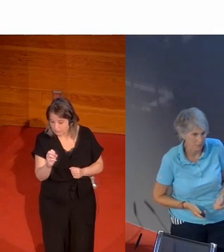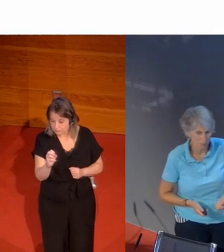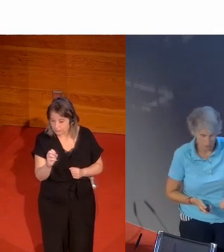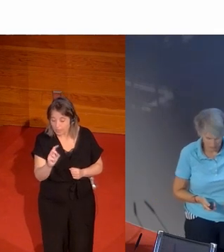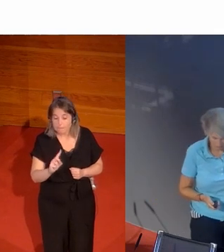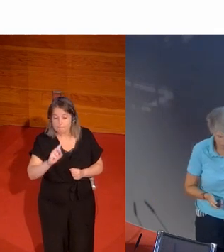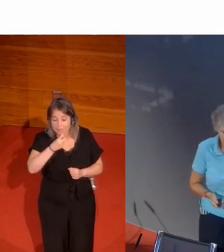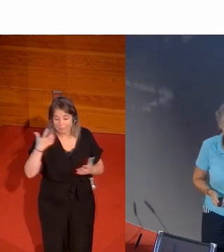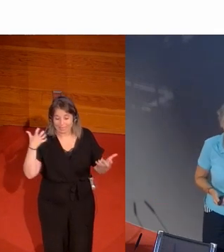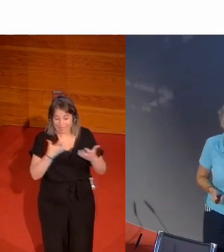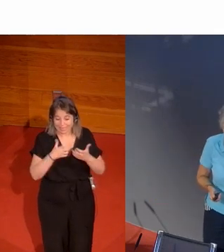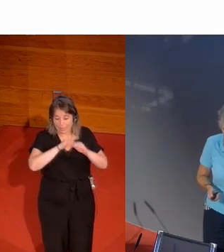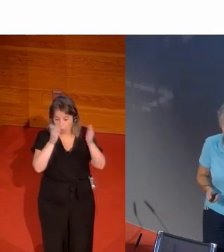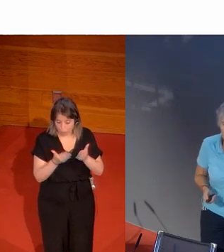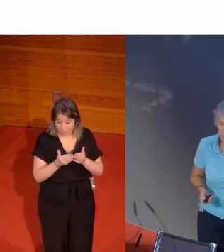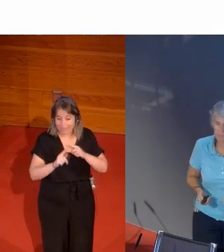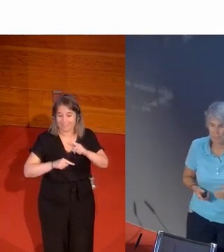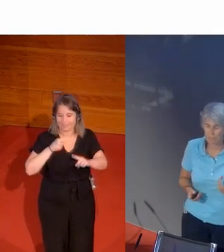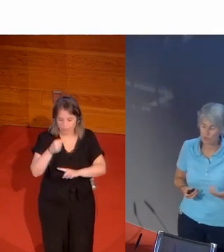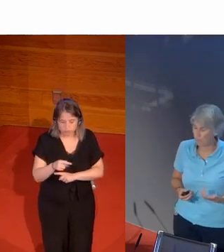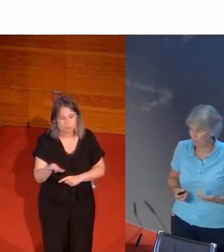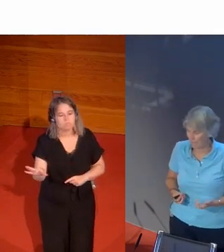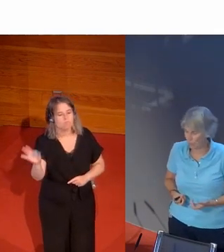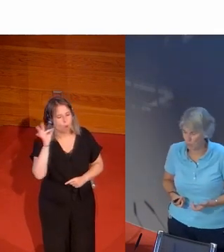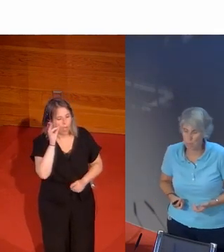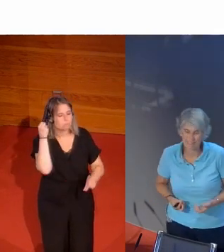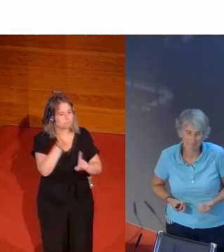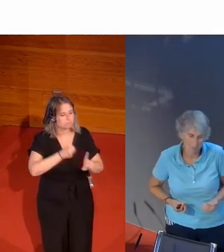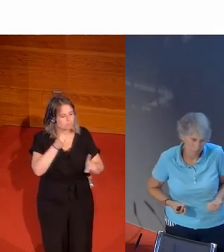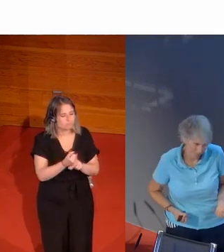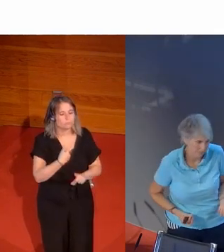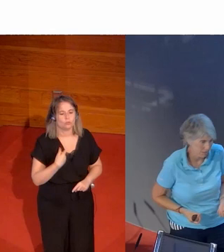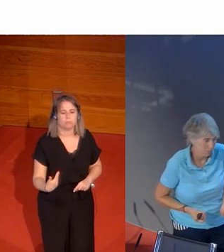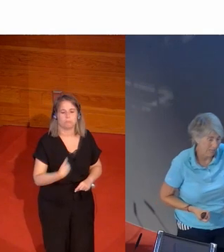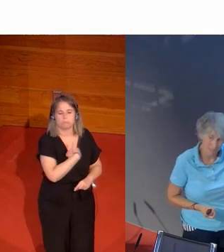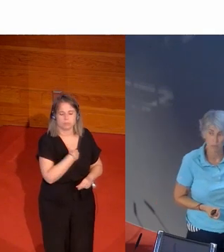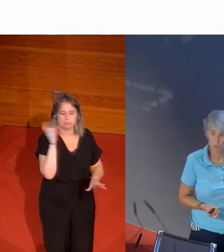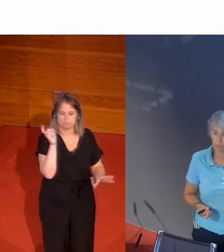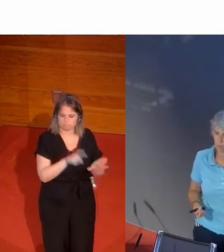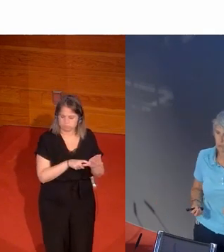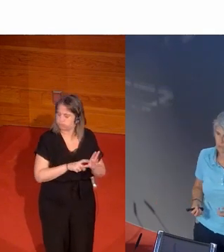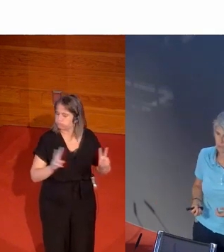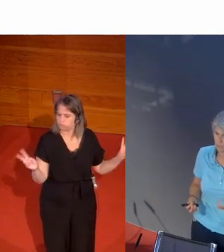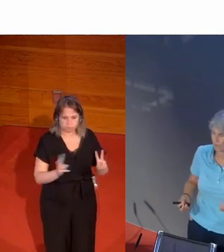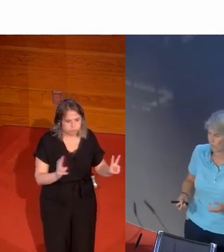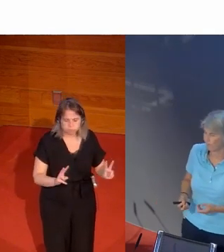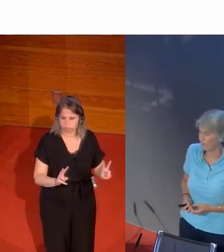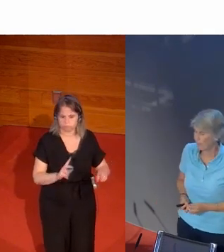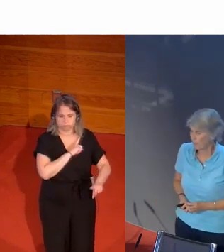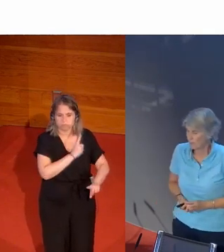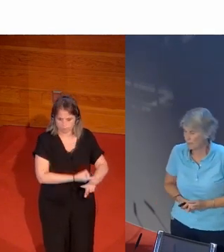pasar la Primera Guerra Mundial, empiezan a reivindicar su papel como participantes activos del mundo del